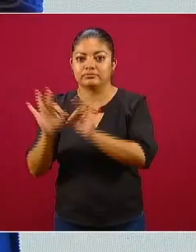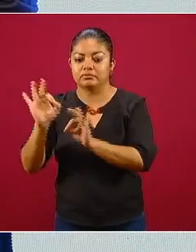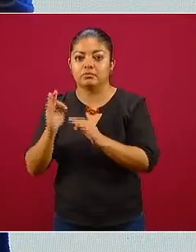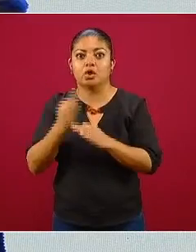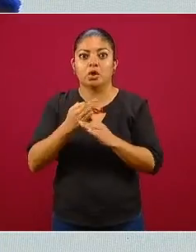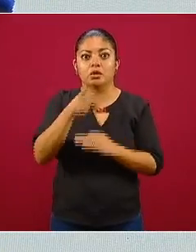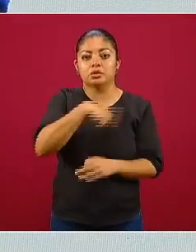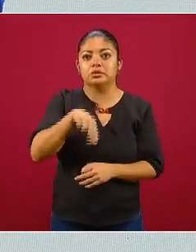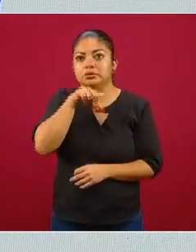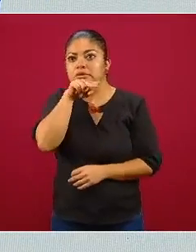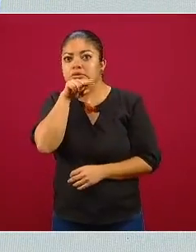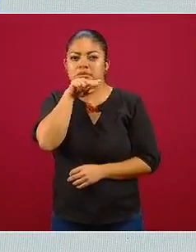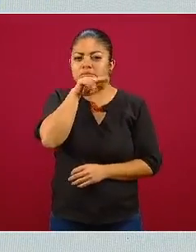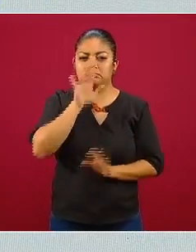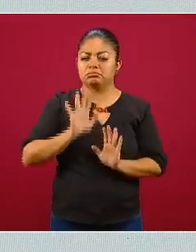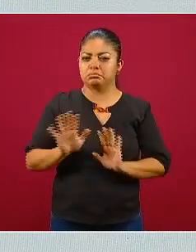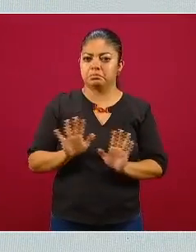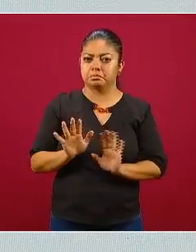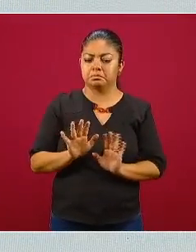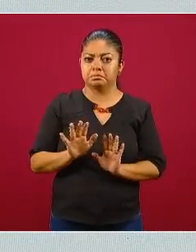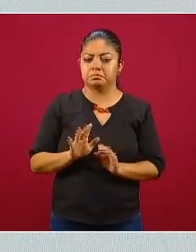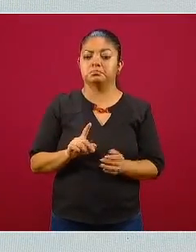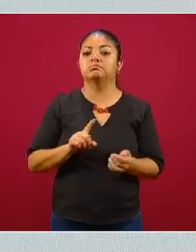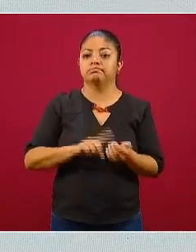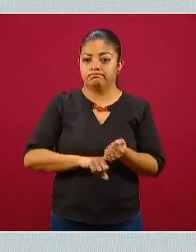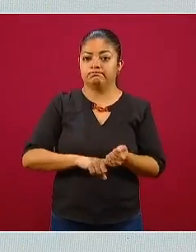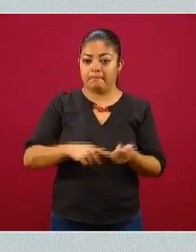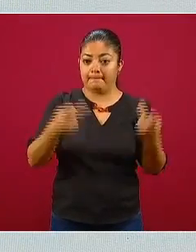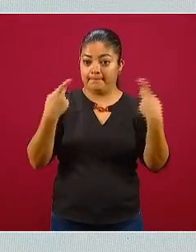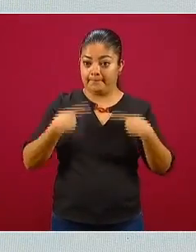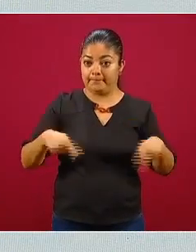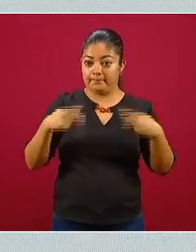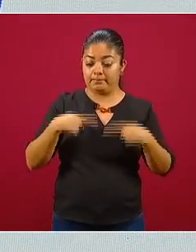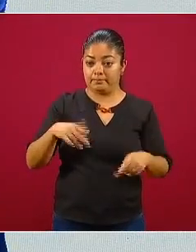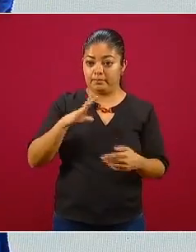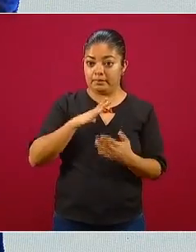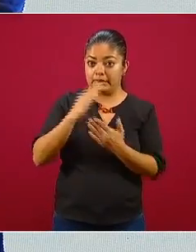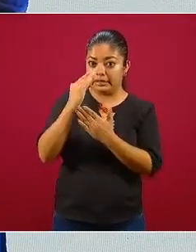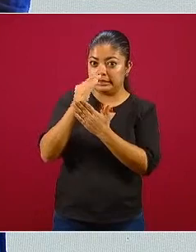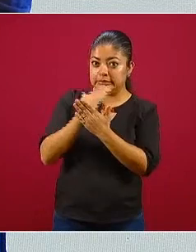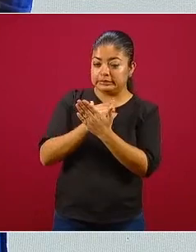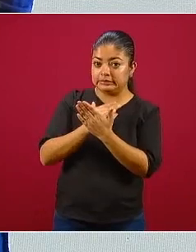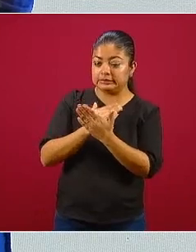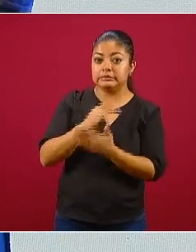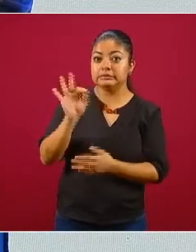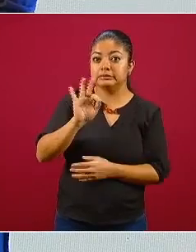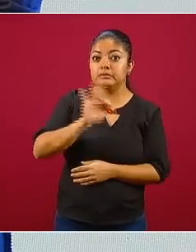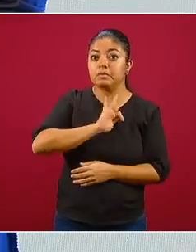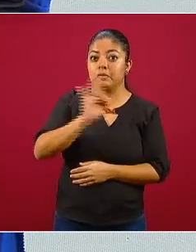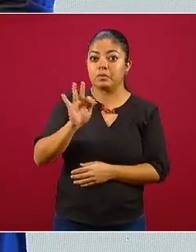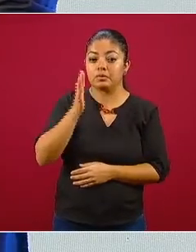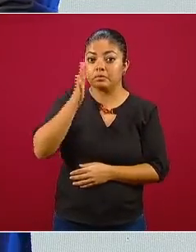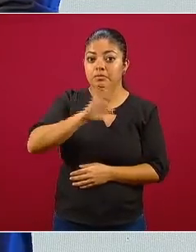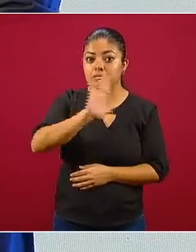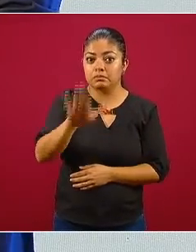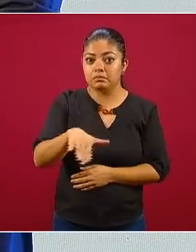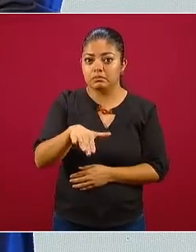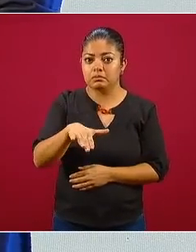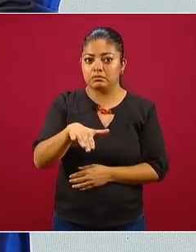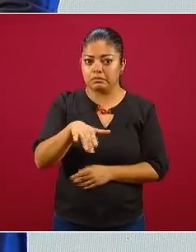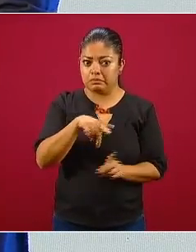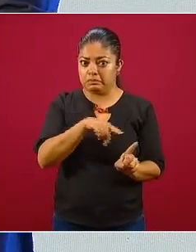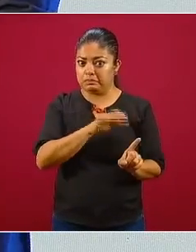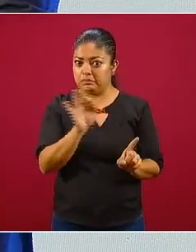sueño, no debería preocuparnos en la medida en que las personas que tienen el riesgo más alto de fallecer están siendo atendidas